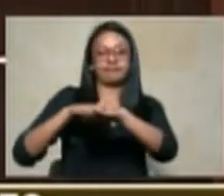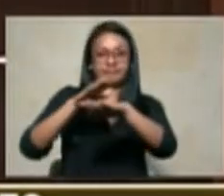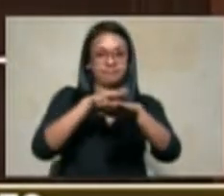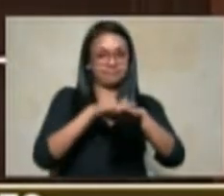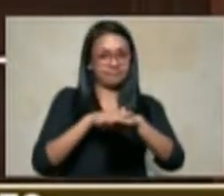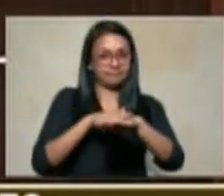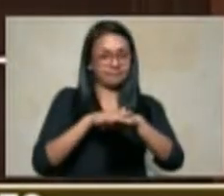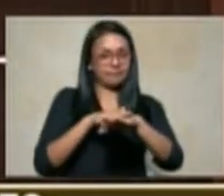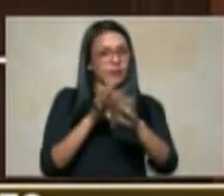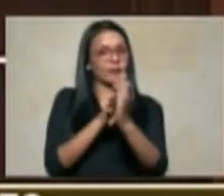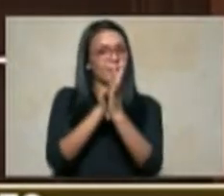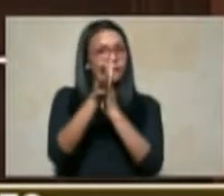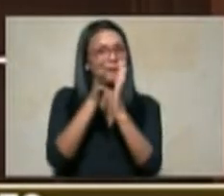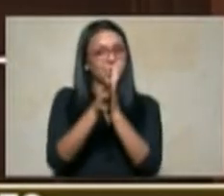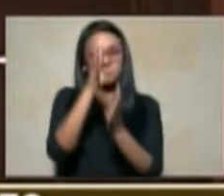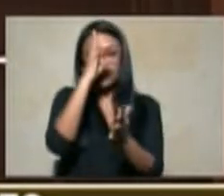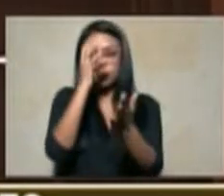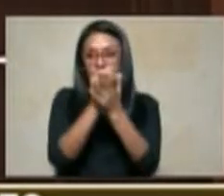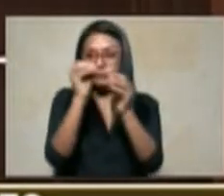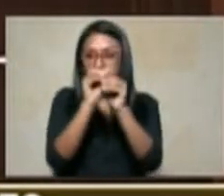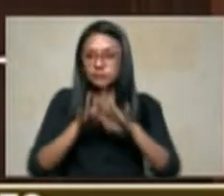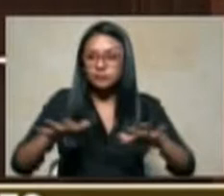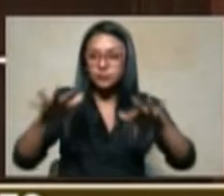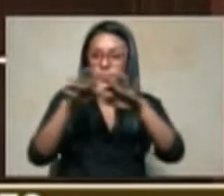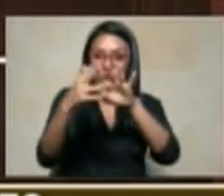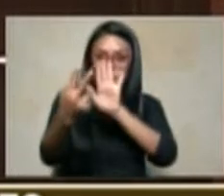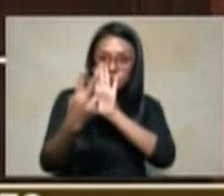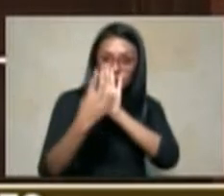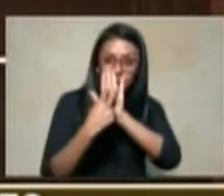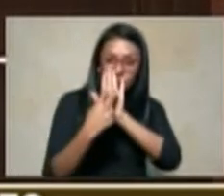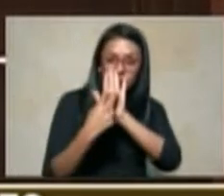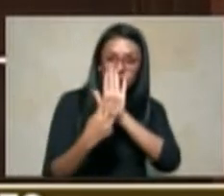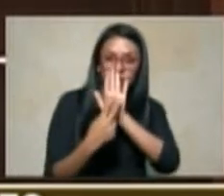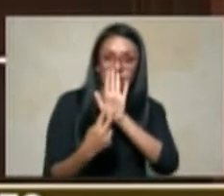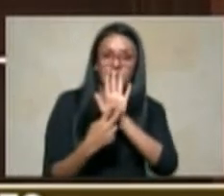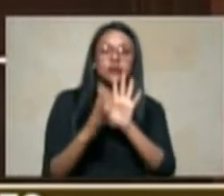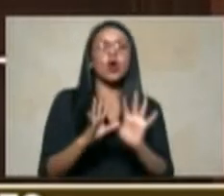pública que no todo ha sido en cero esa